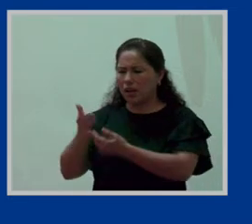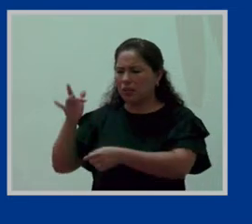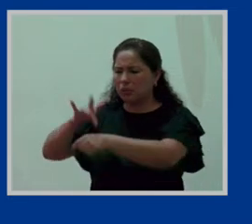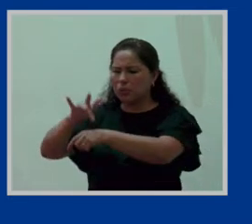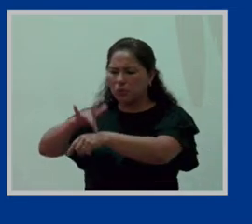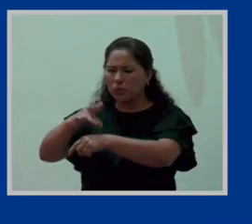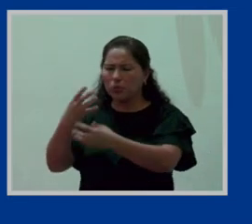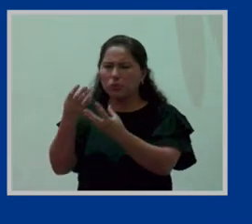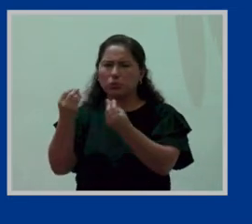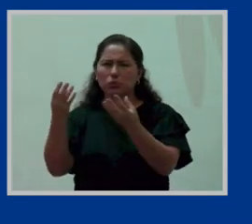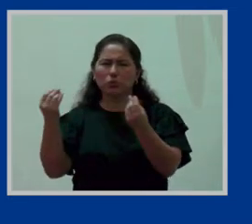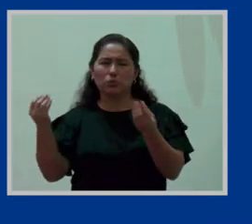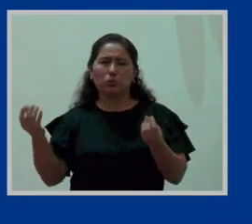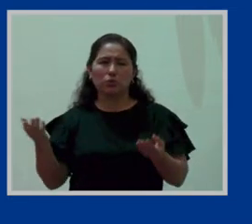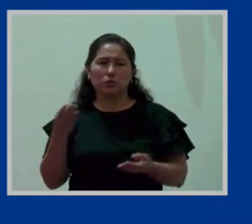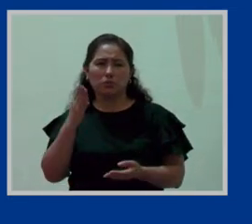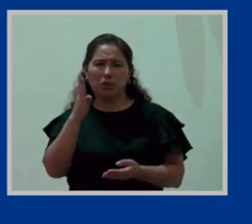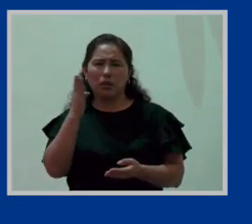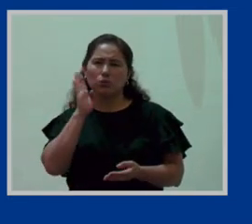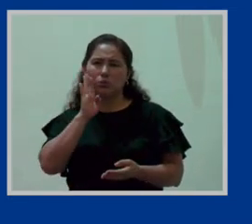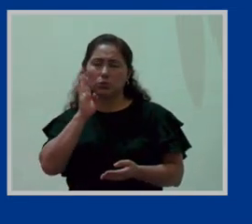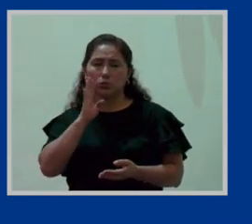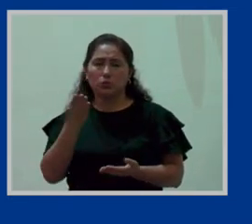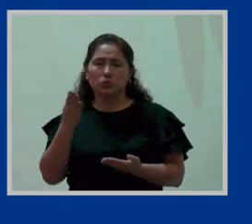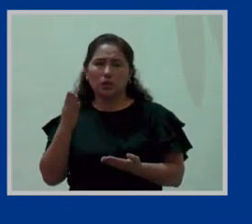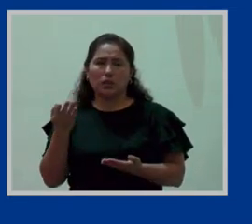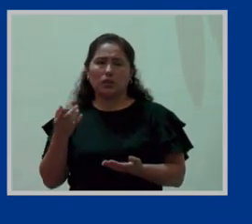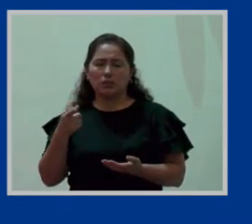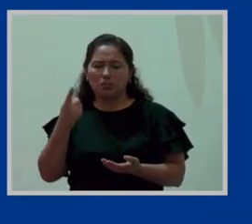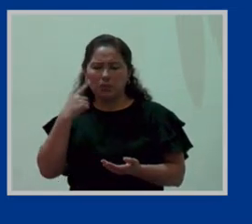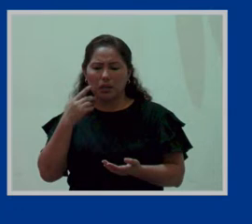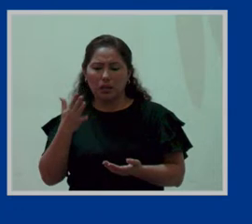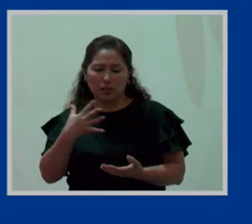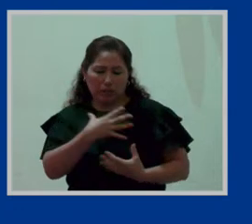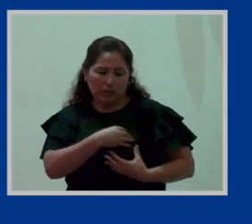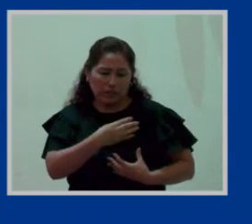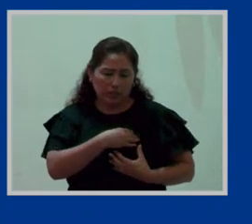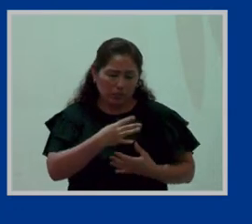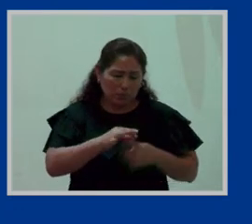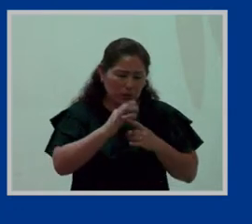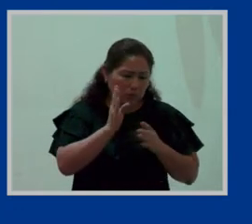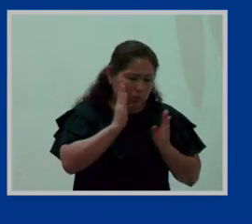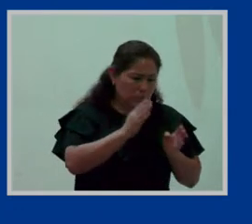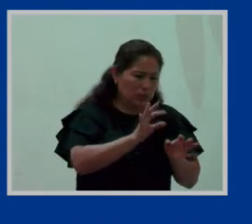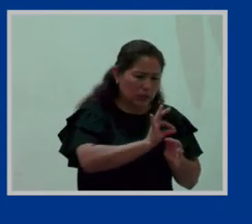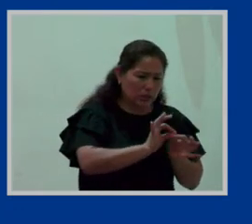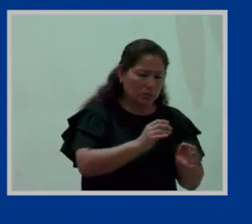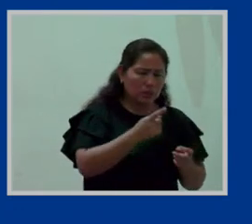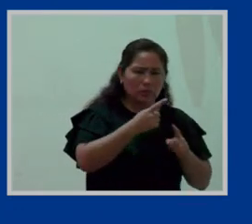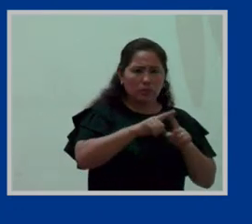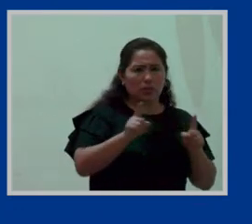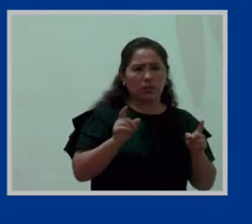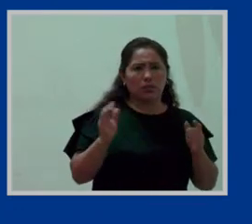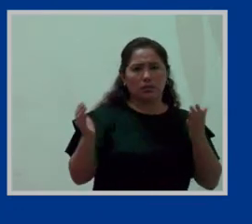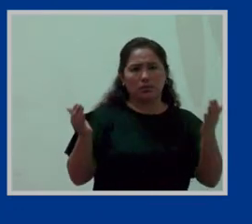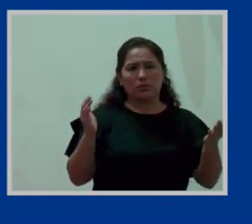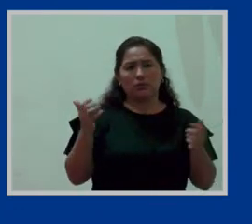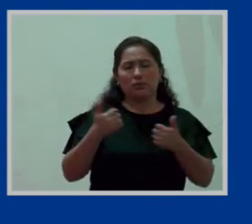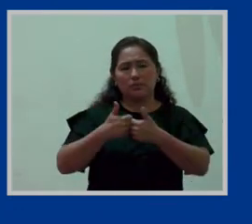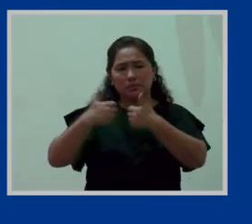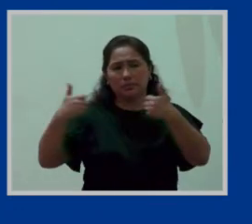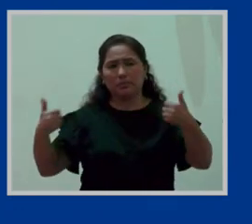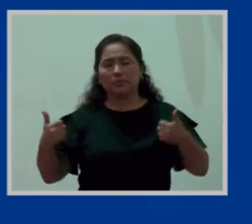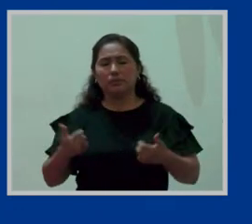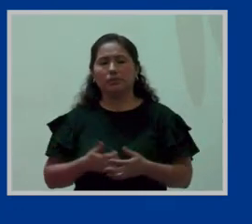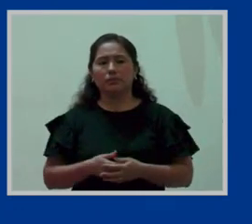para lo que es la finalidad del baño no es para lo es la finalidad del lactario. Por otro lado, en cuanto a los lavabos